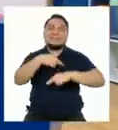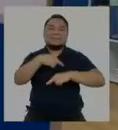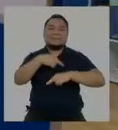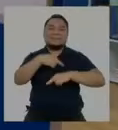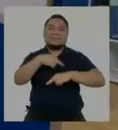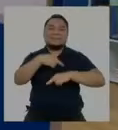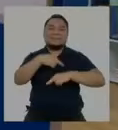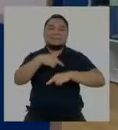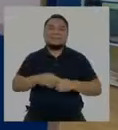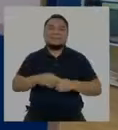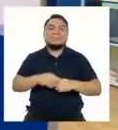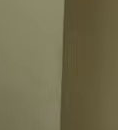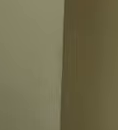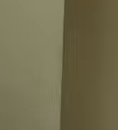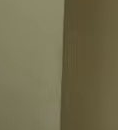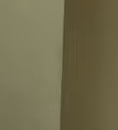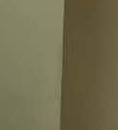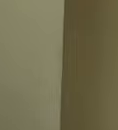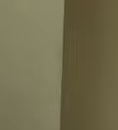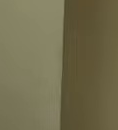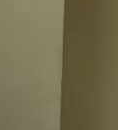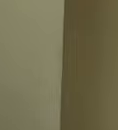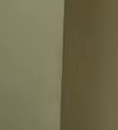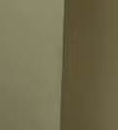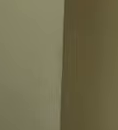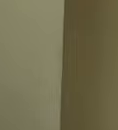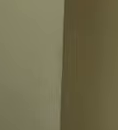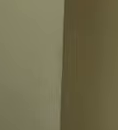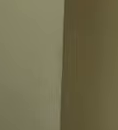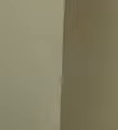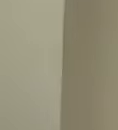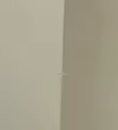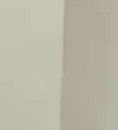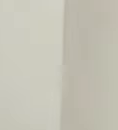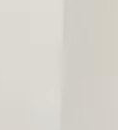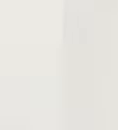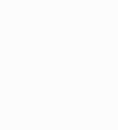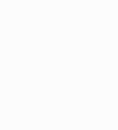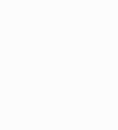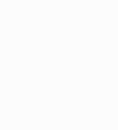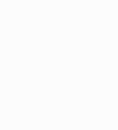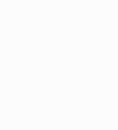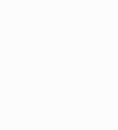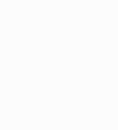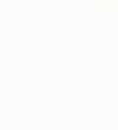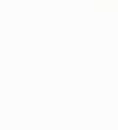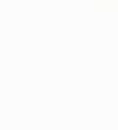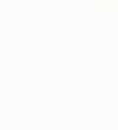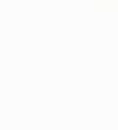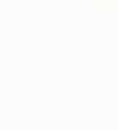volvemos. Tu privacidad es muy importante en casa.